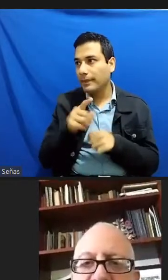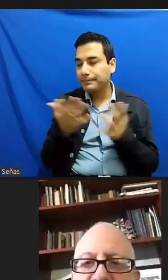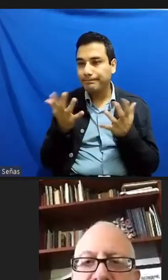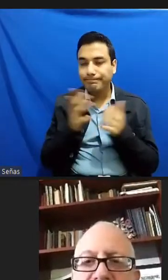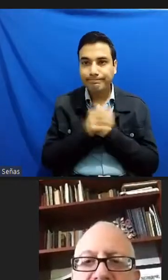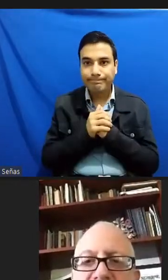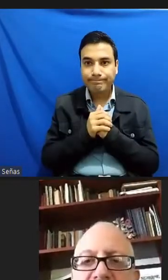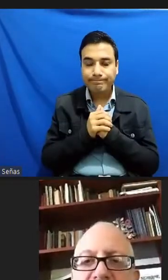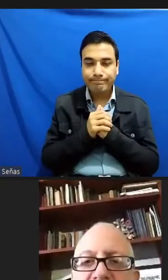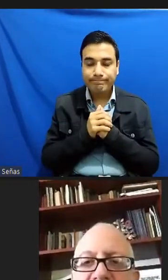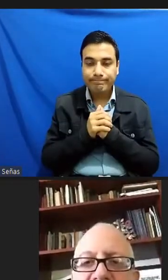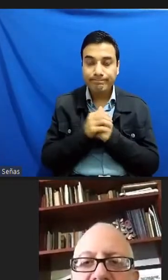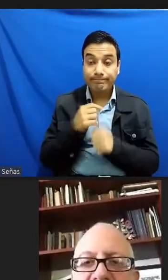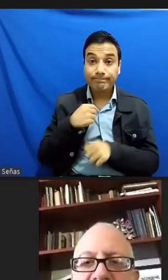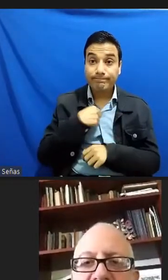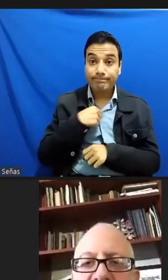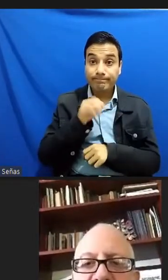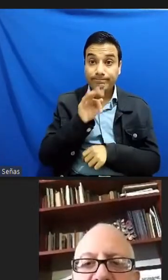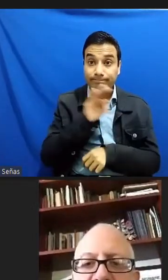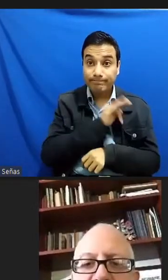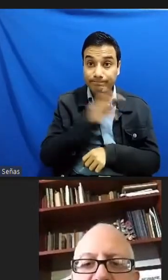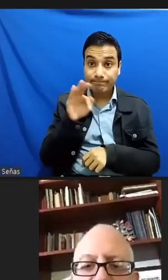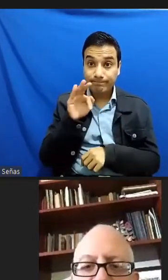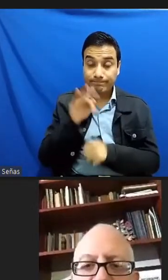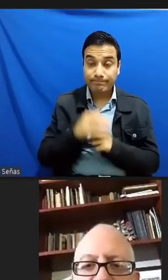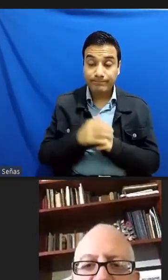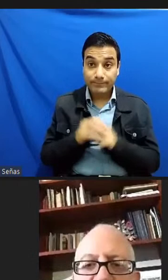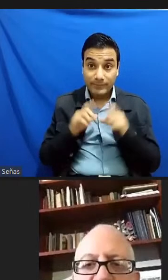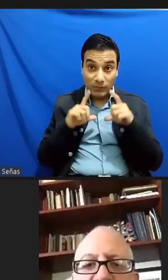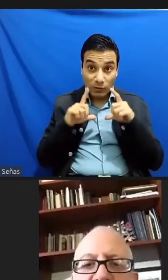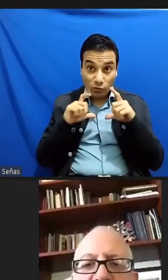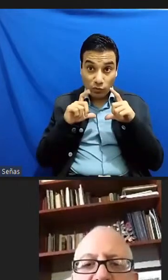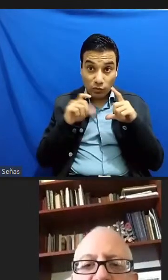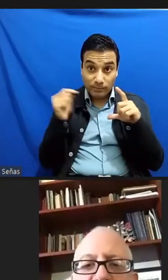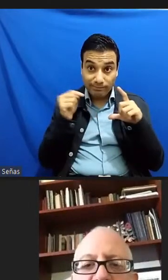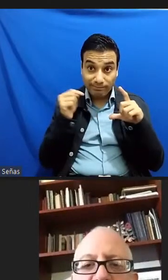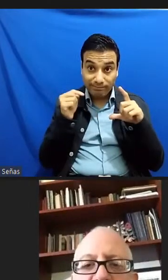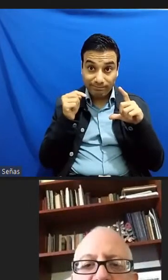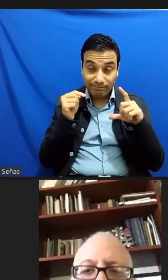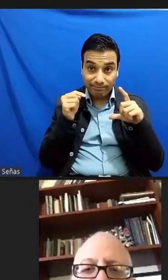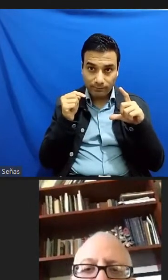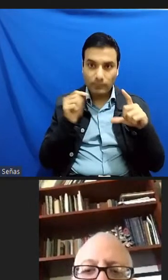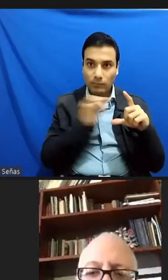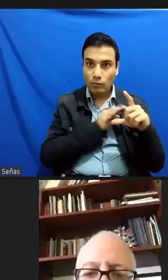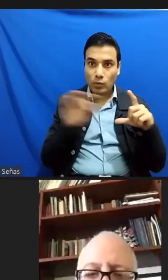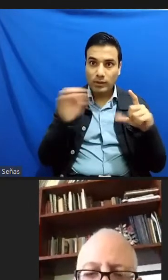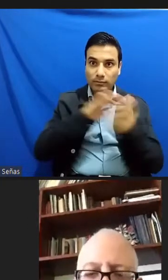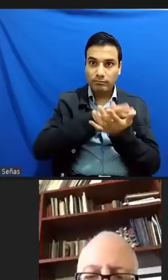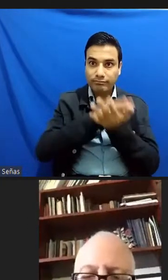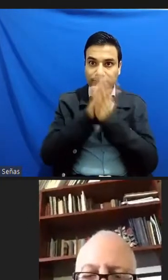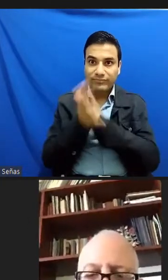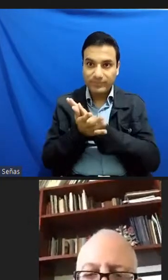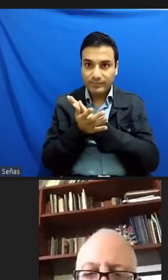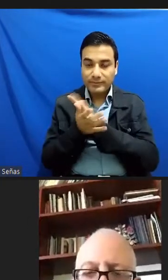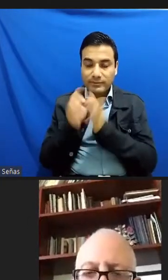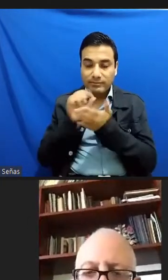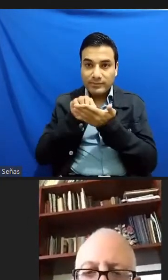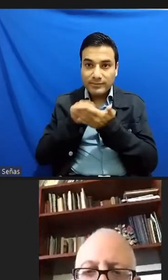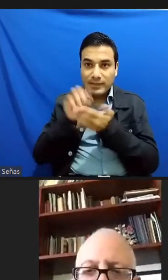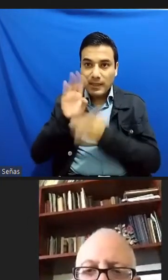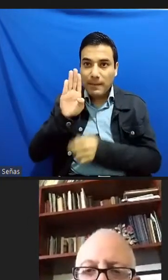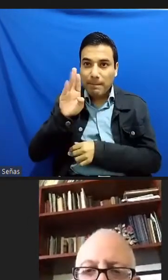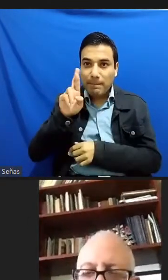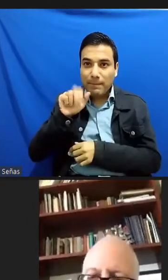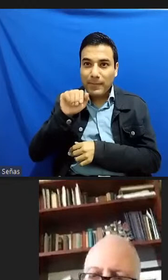transmitir la foto a un aparato de braille electrónico ¿no? que fue